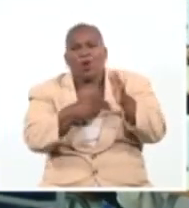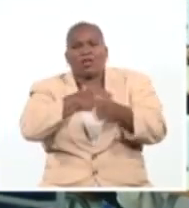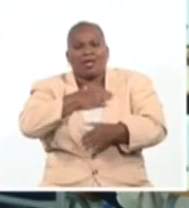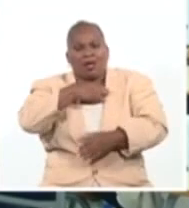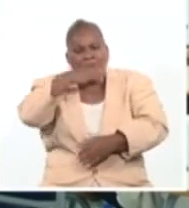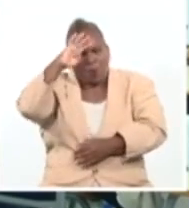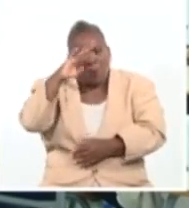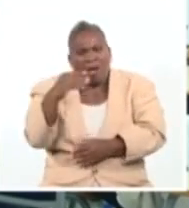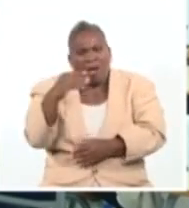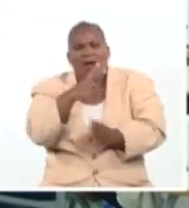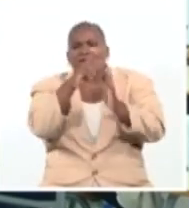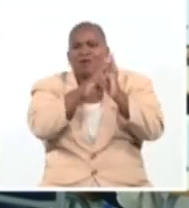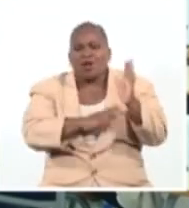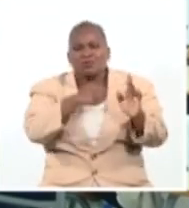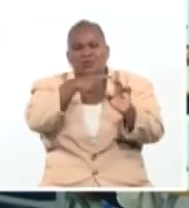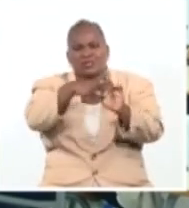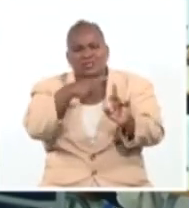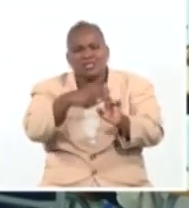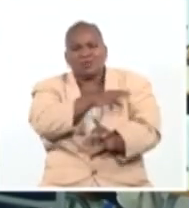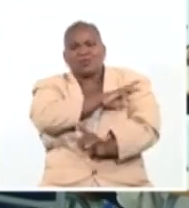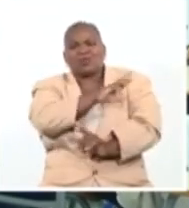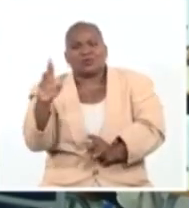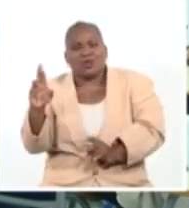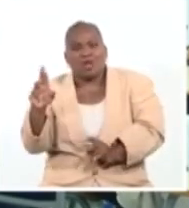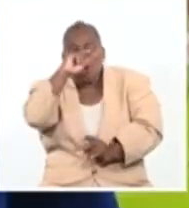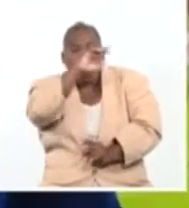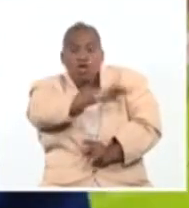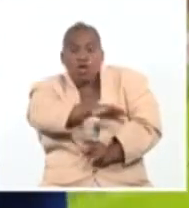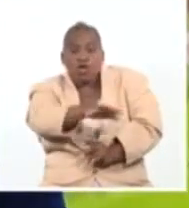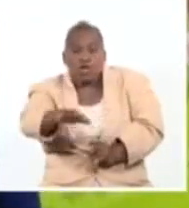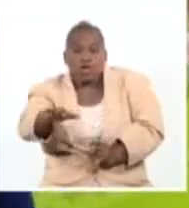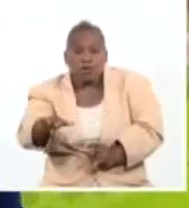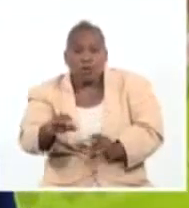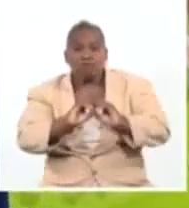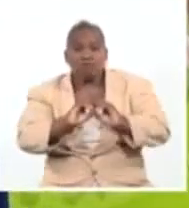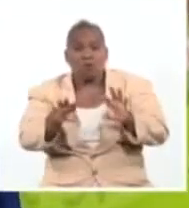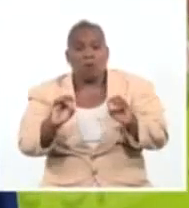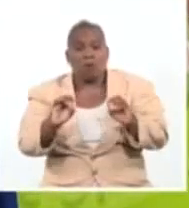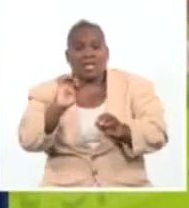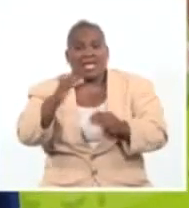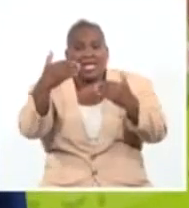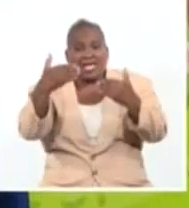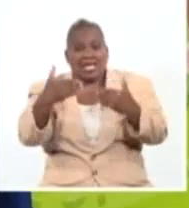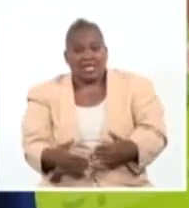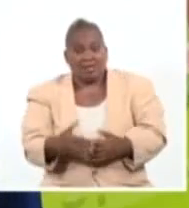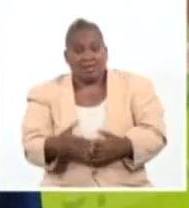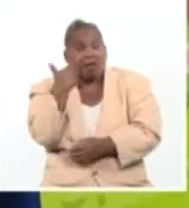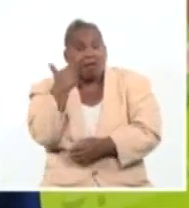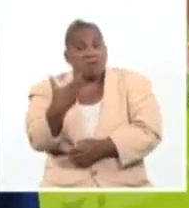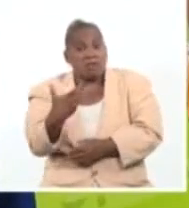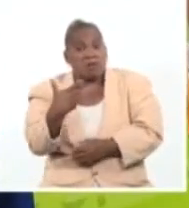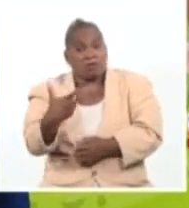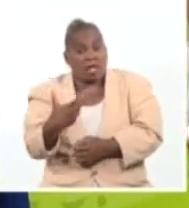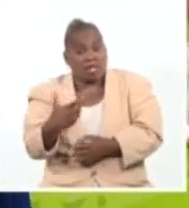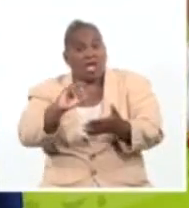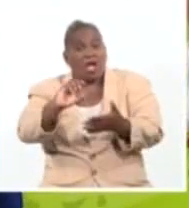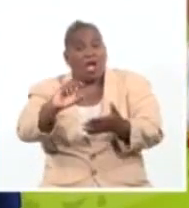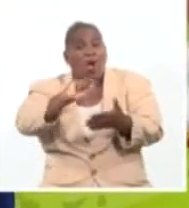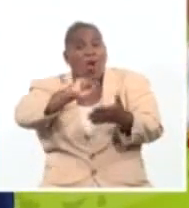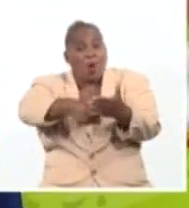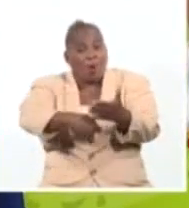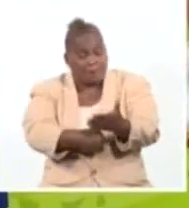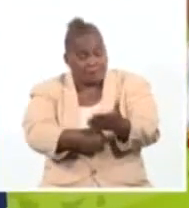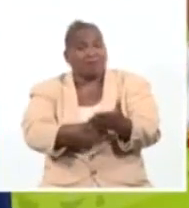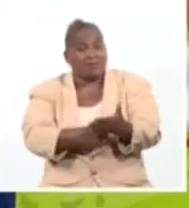positivos, valores revolucionarios, promover la ética. Muy importante el convenio que acabamos de firmar, porque